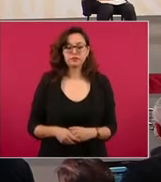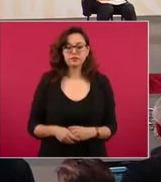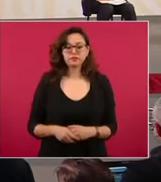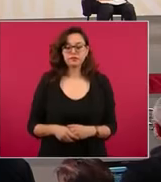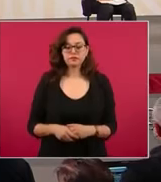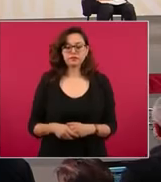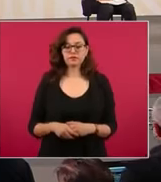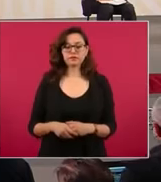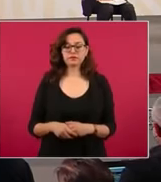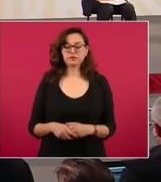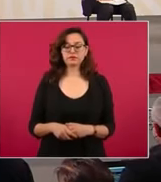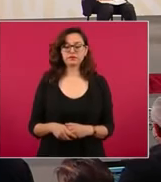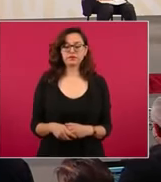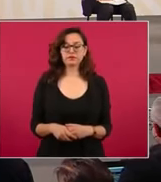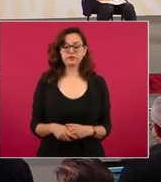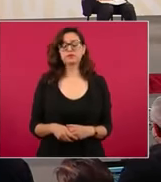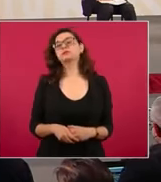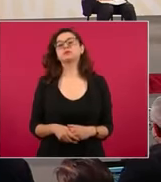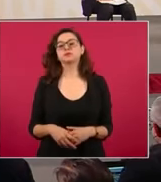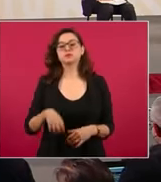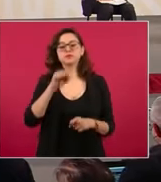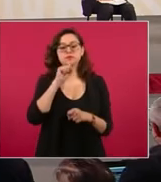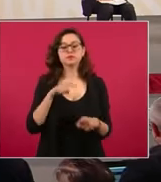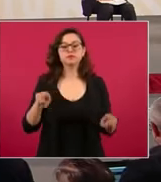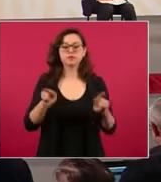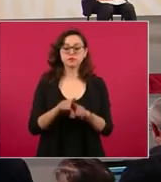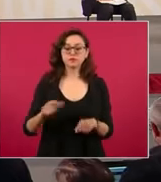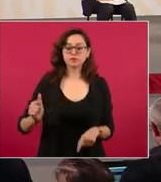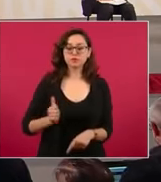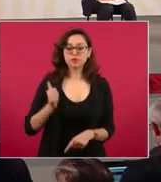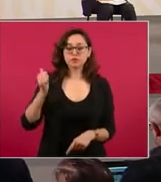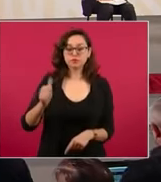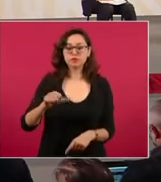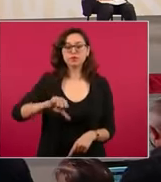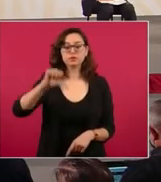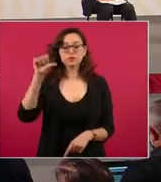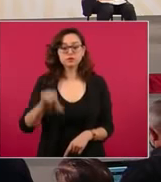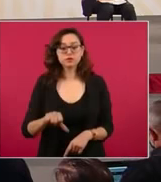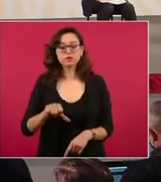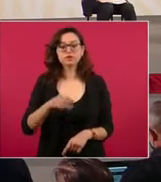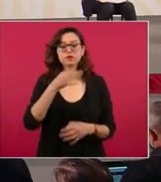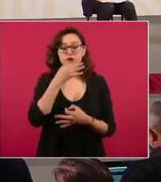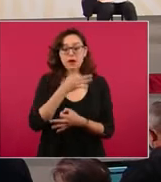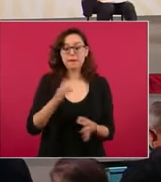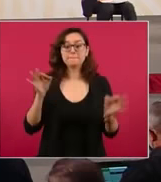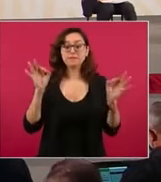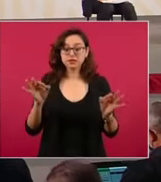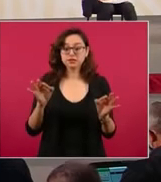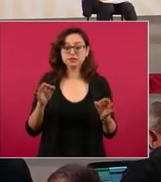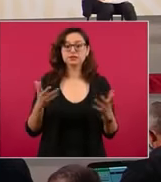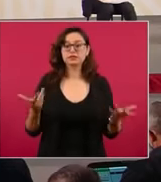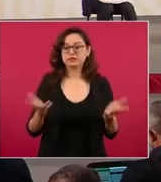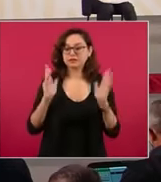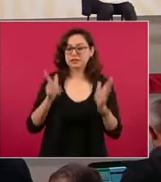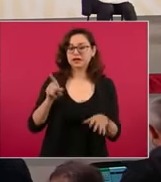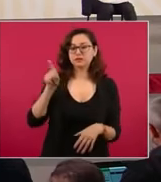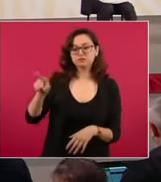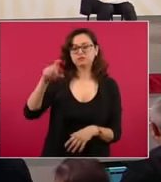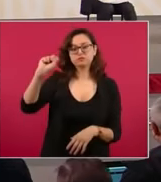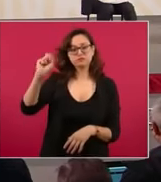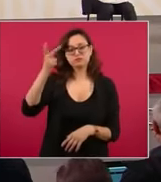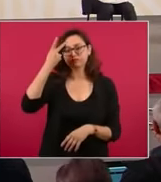También queremos informar el día de hoy que concluimos el levantamiento, como se informó en San Luis Potosí,